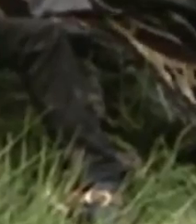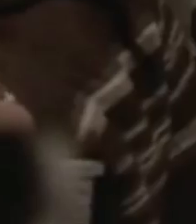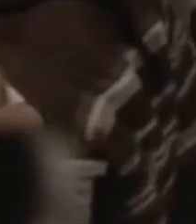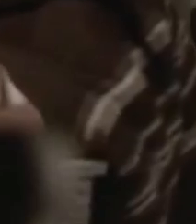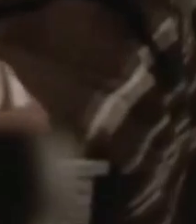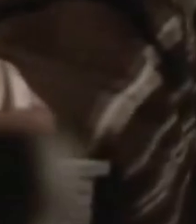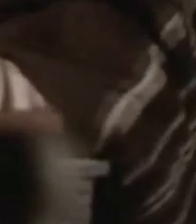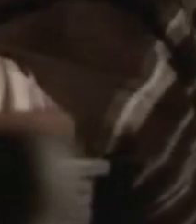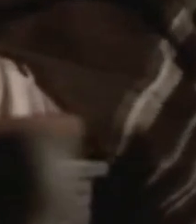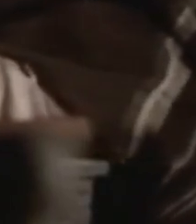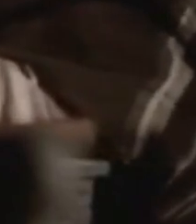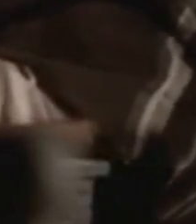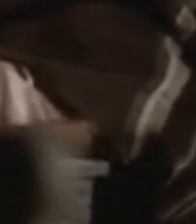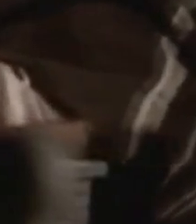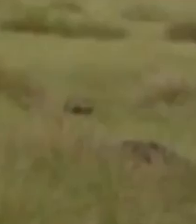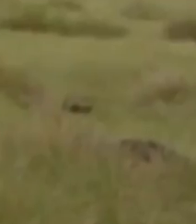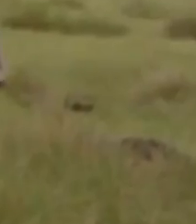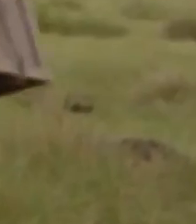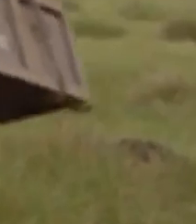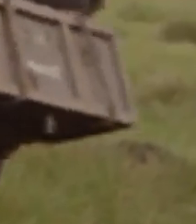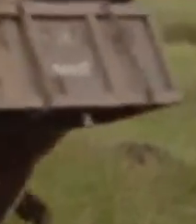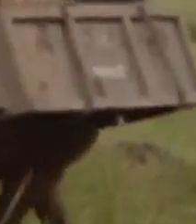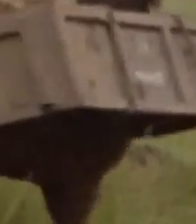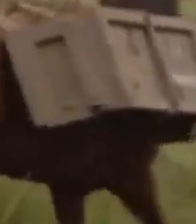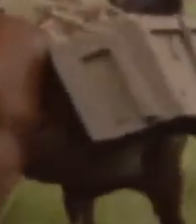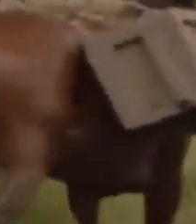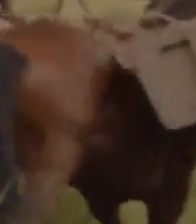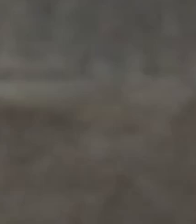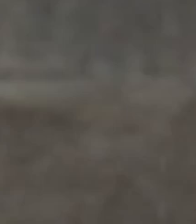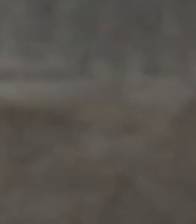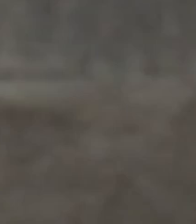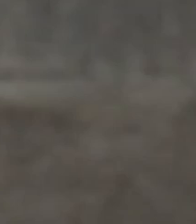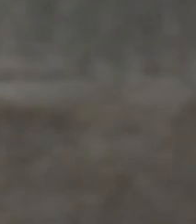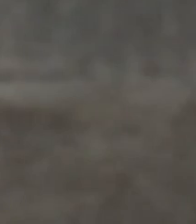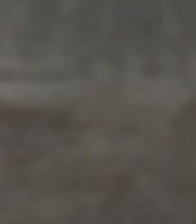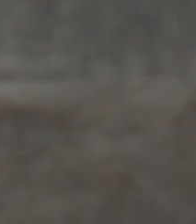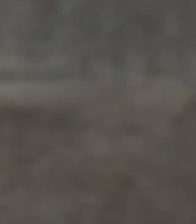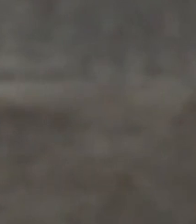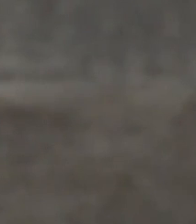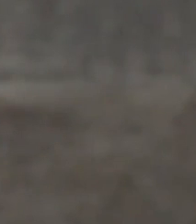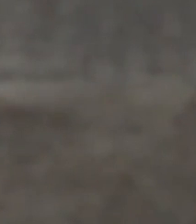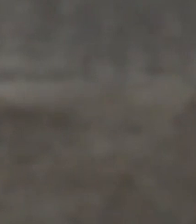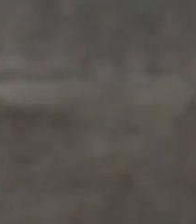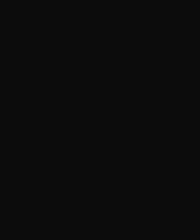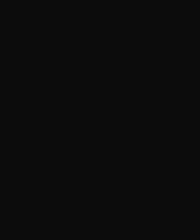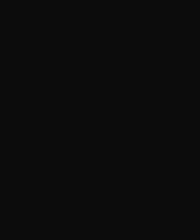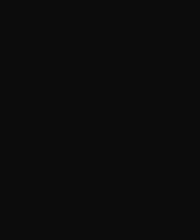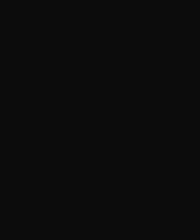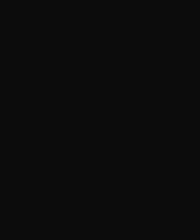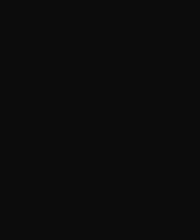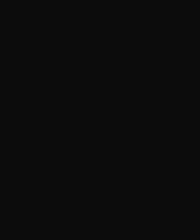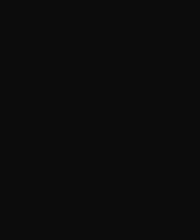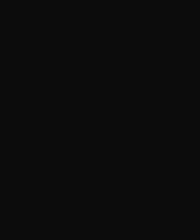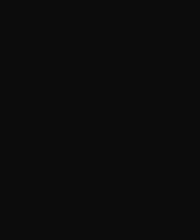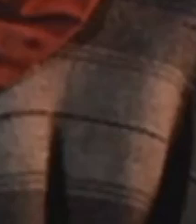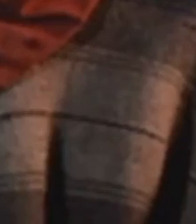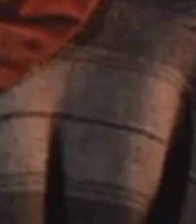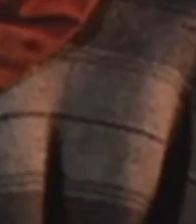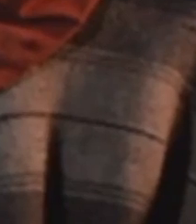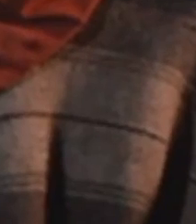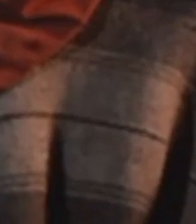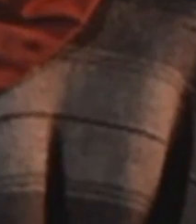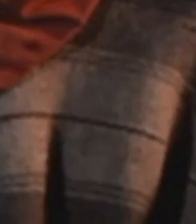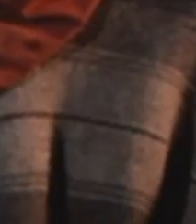horas, IMSCINE, ProCINE y Capital 21, a través de El Cine que nos une, presentan El 3 de Copas.